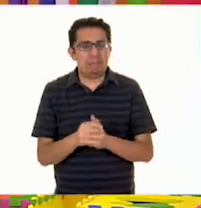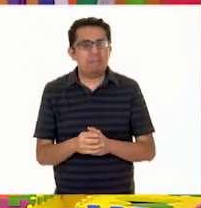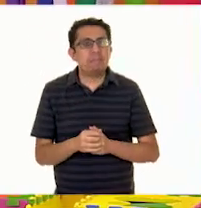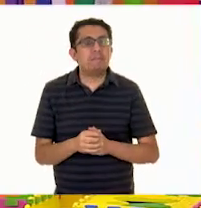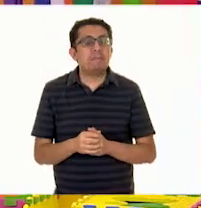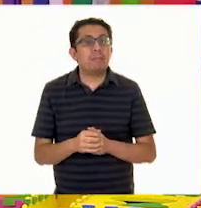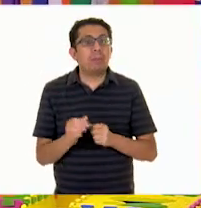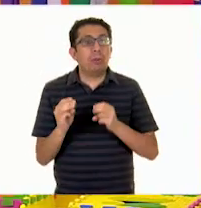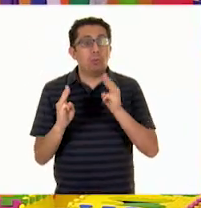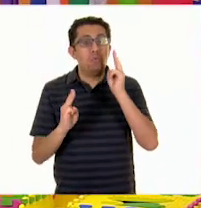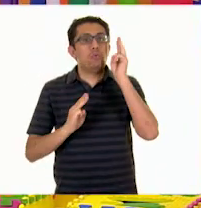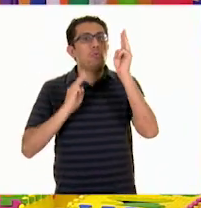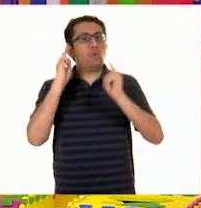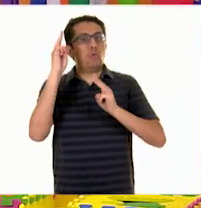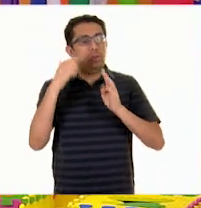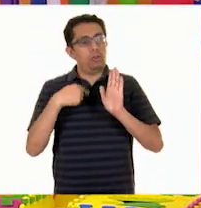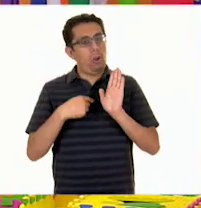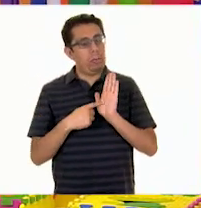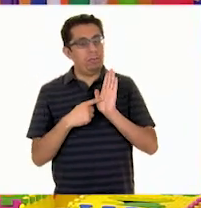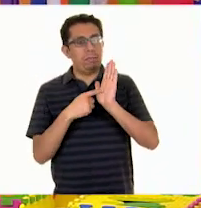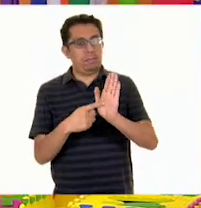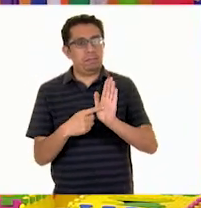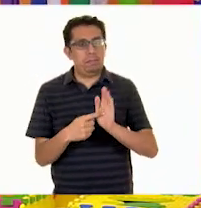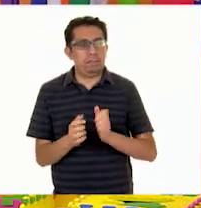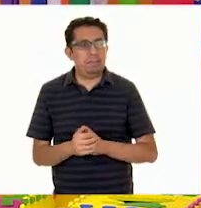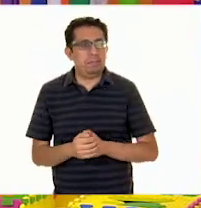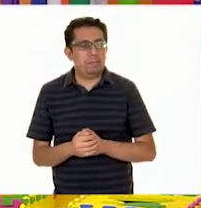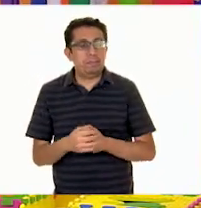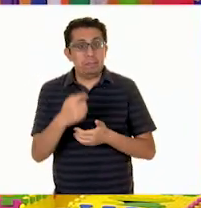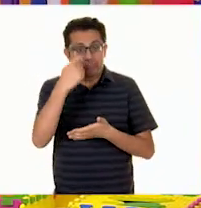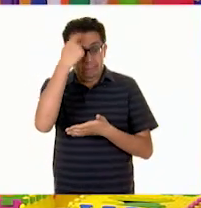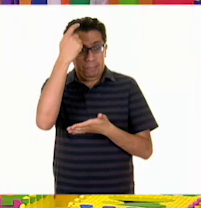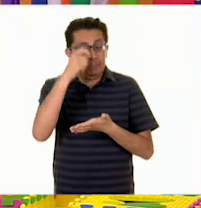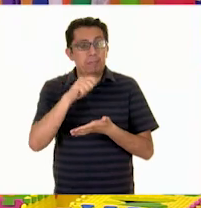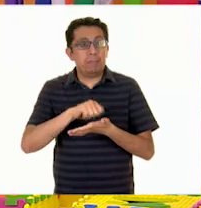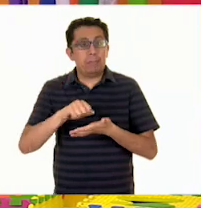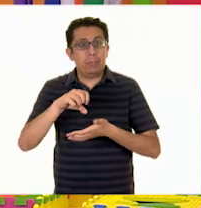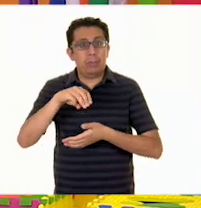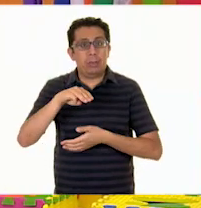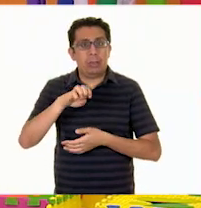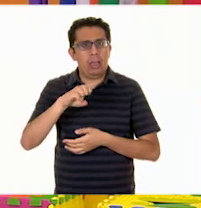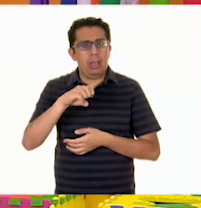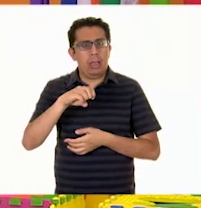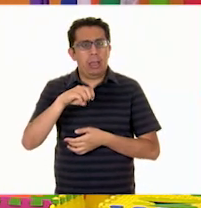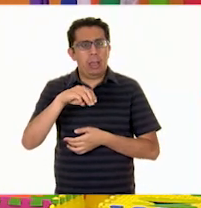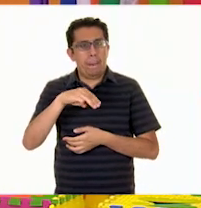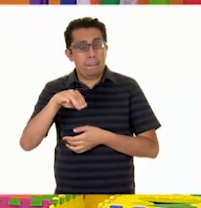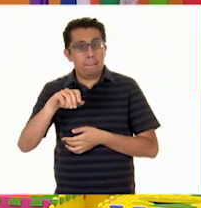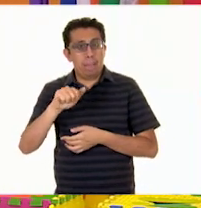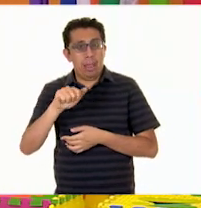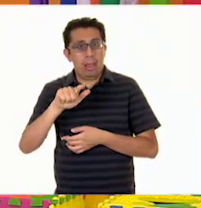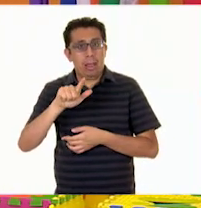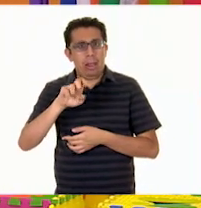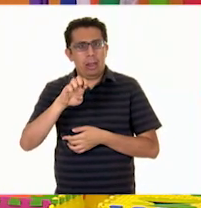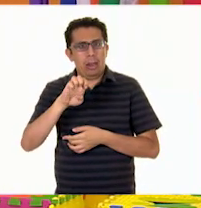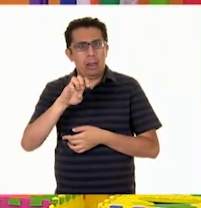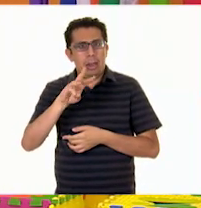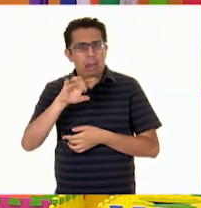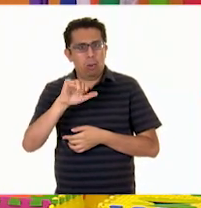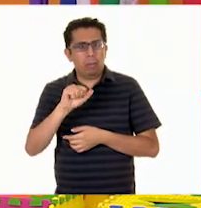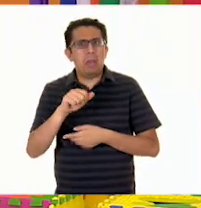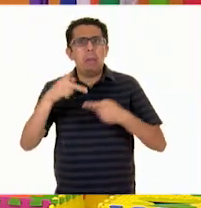pues, Un Museo Sobre Mí de Emma Lewis. Todos dicen que ir al museo es muy